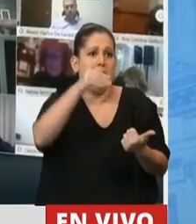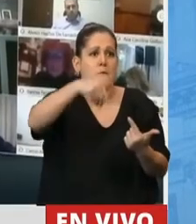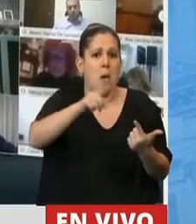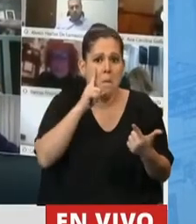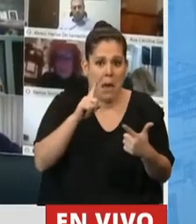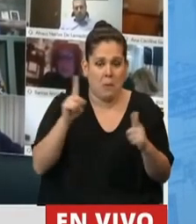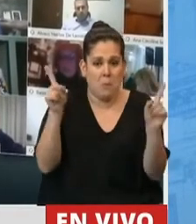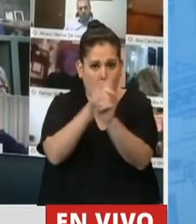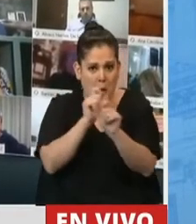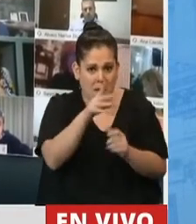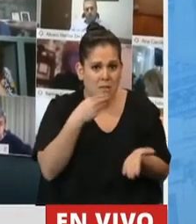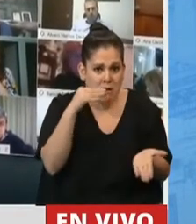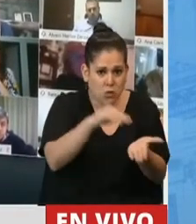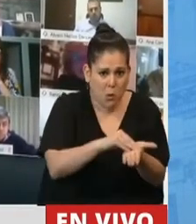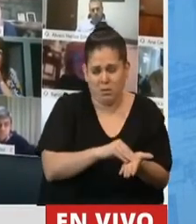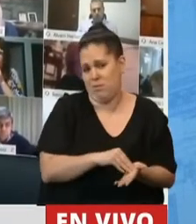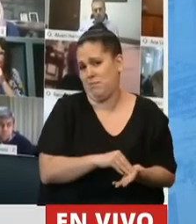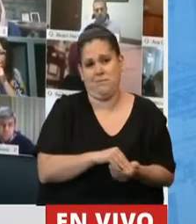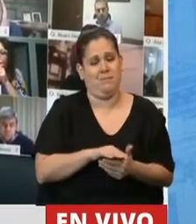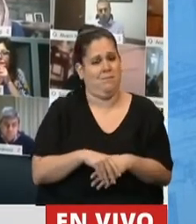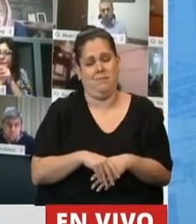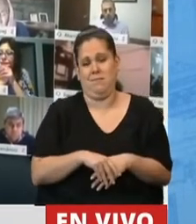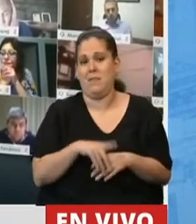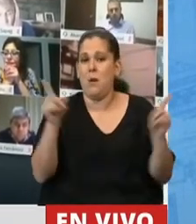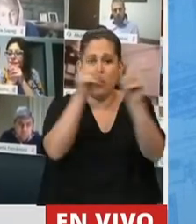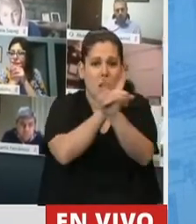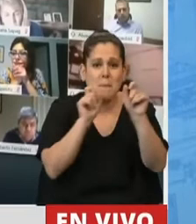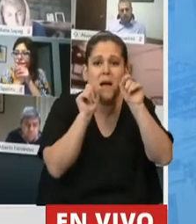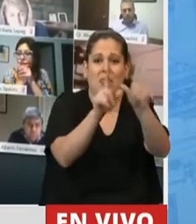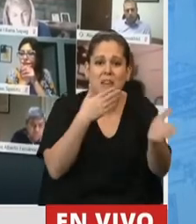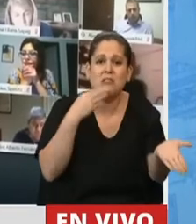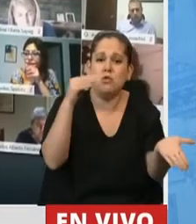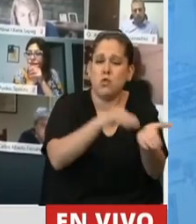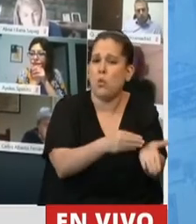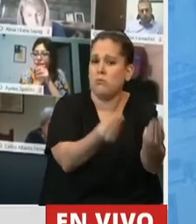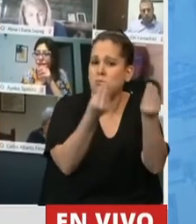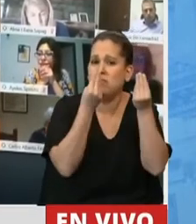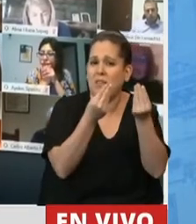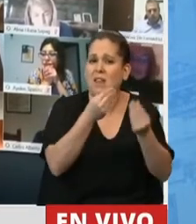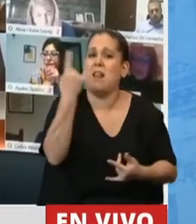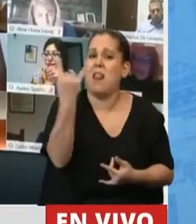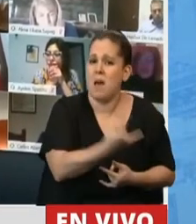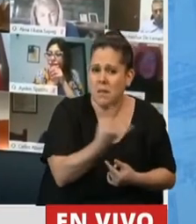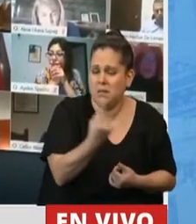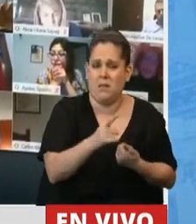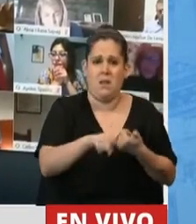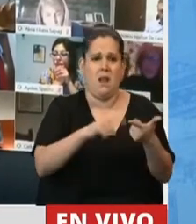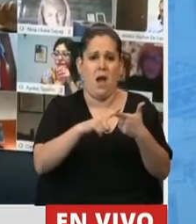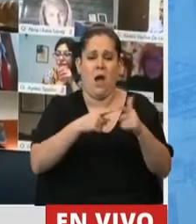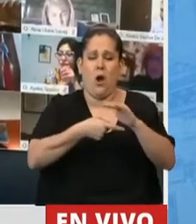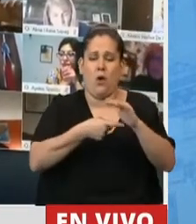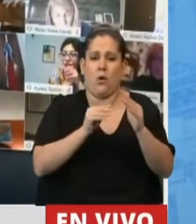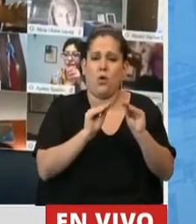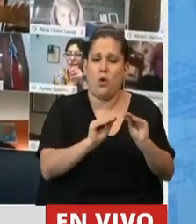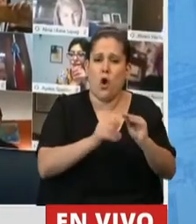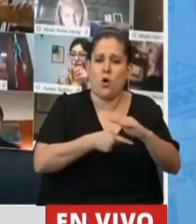cualquier chivo expiatorio que quieran inventar. El problema en Chubut es la mentira, es la corrupción,